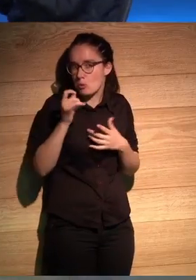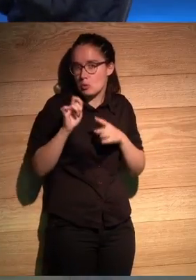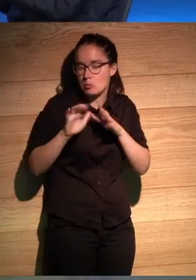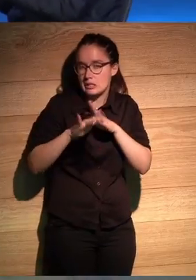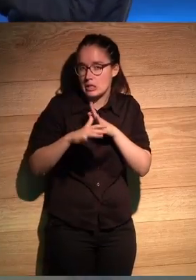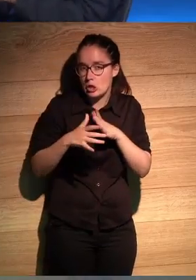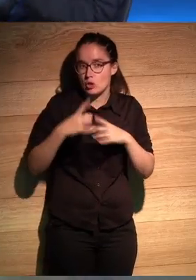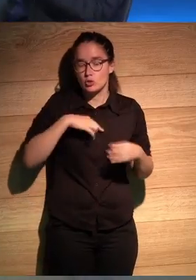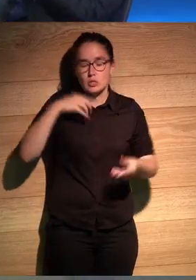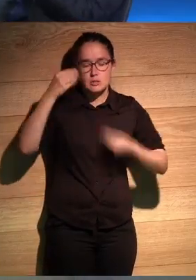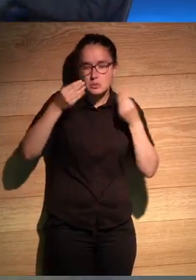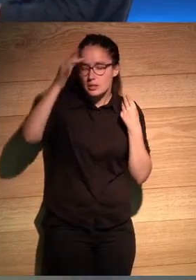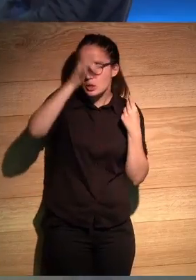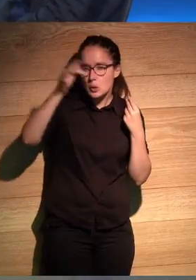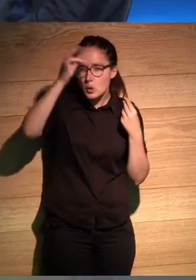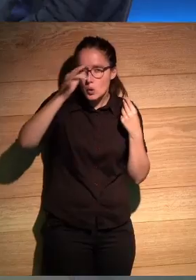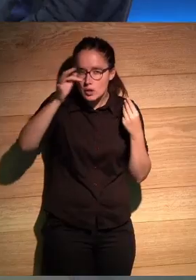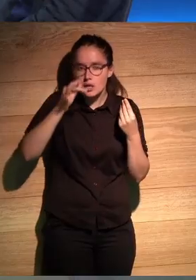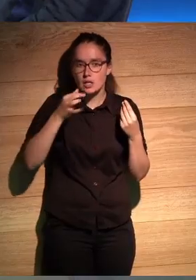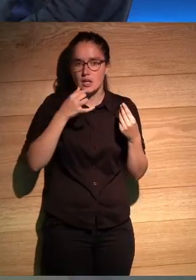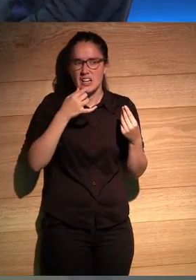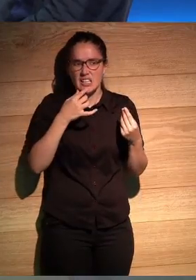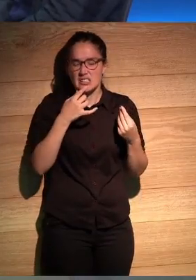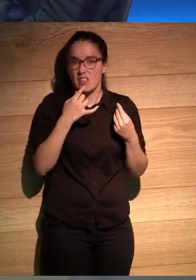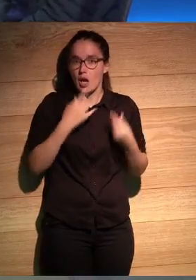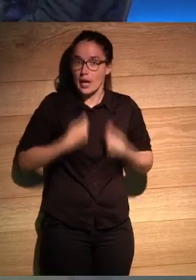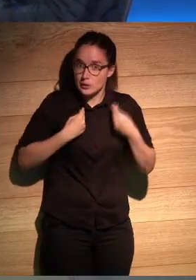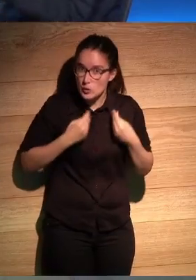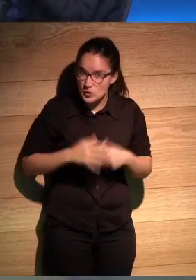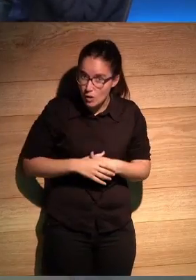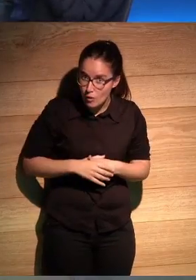nosotros estamos como tejiendo teorías y escucha atrás tipo que susto o sea